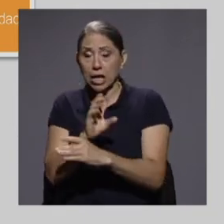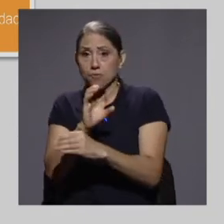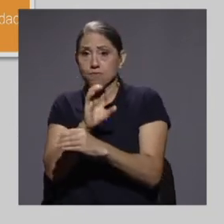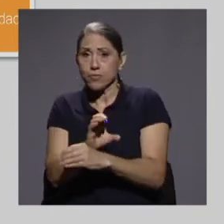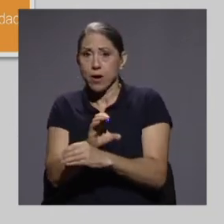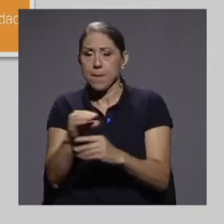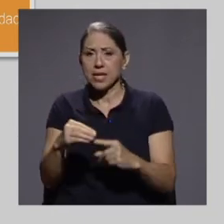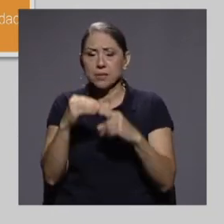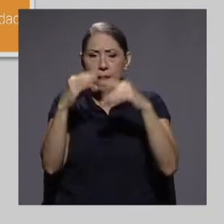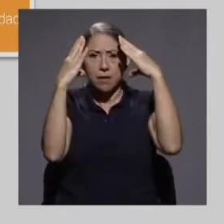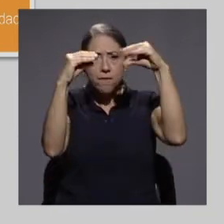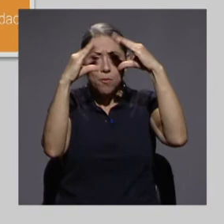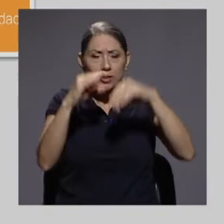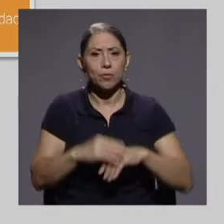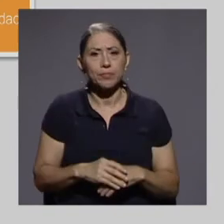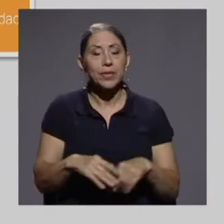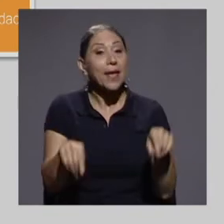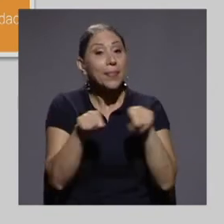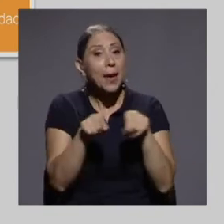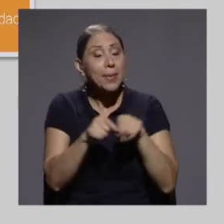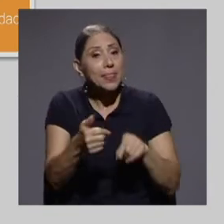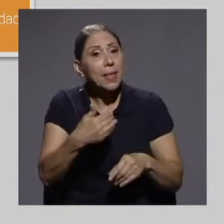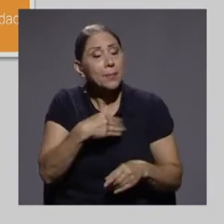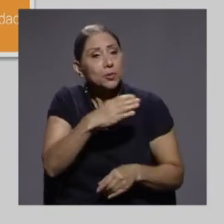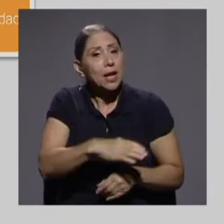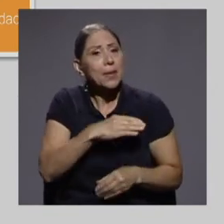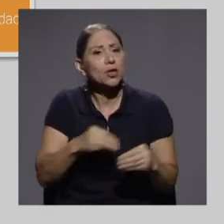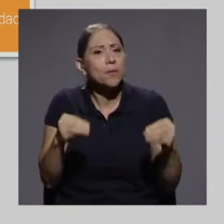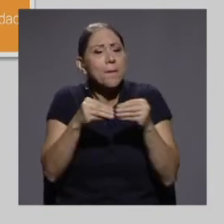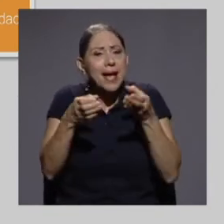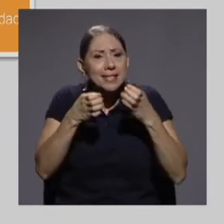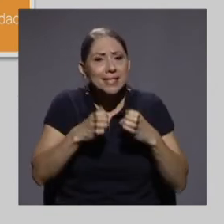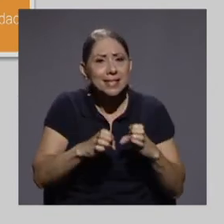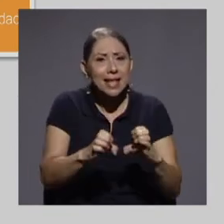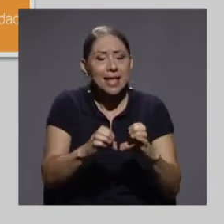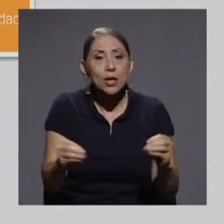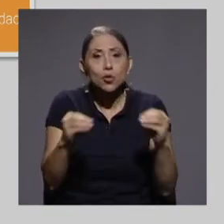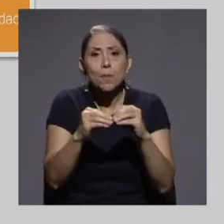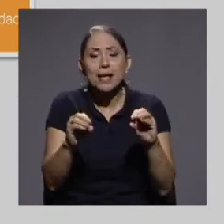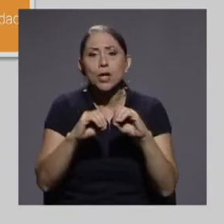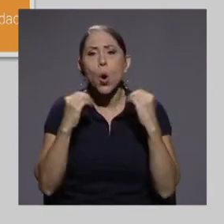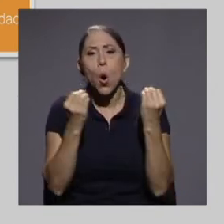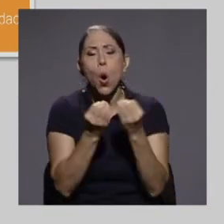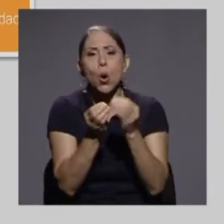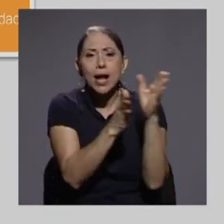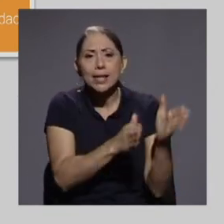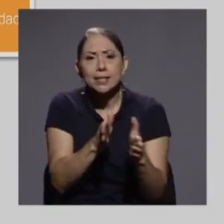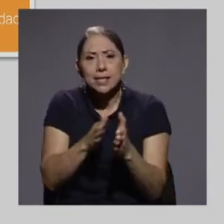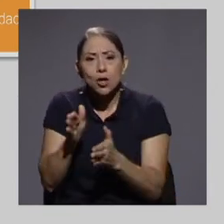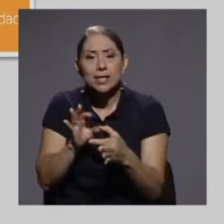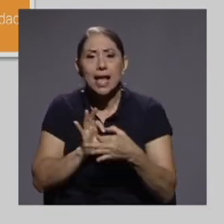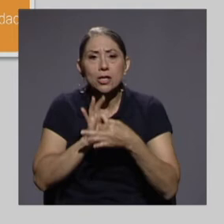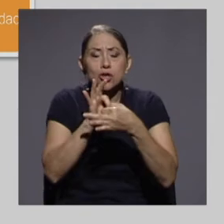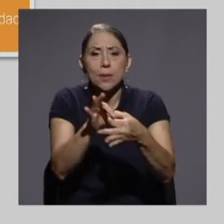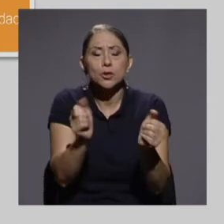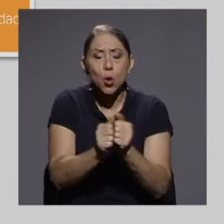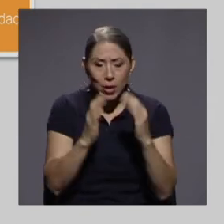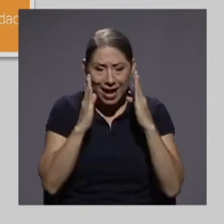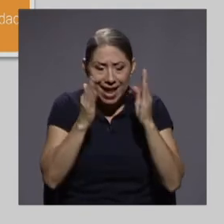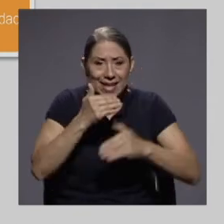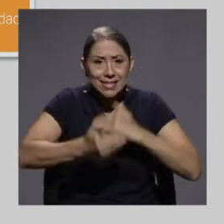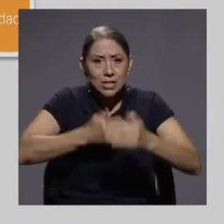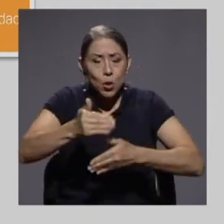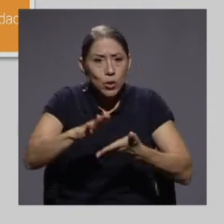lado vamos a tener una serie de elementos más estratégicos, más organizacionales que vienen asociados al tema de gestión de documentos y